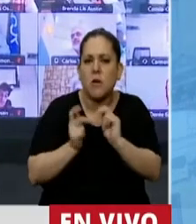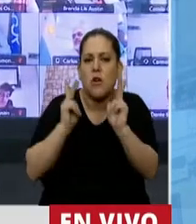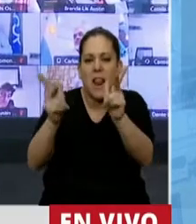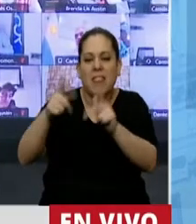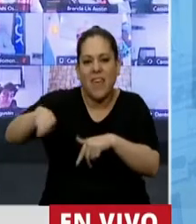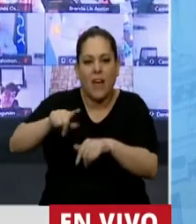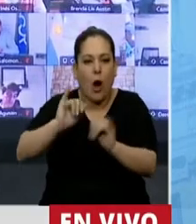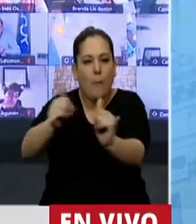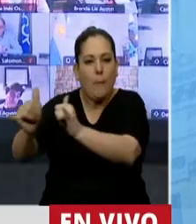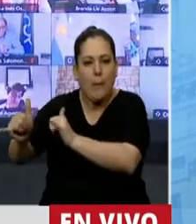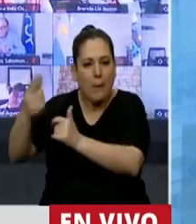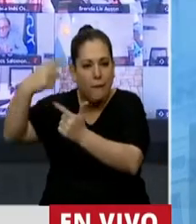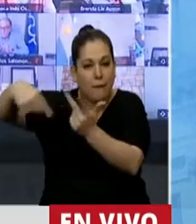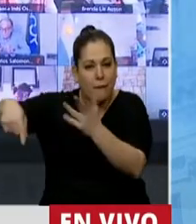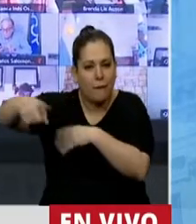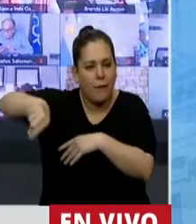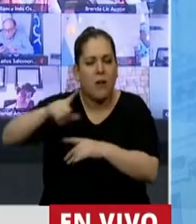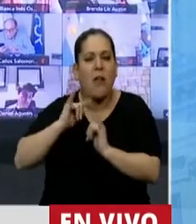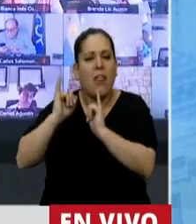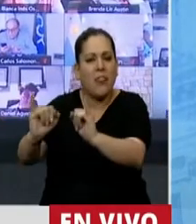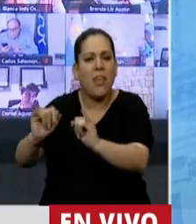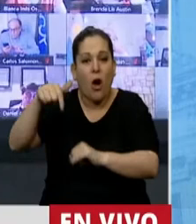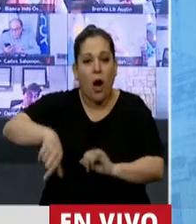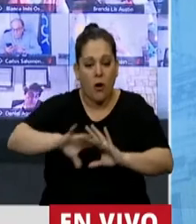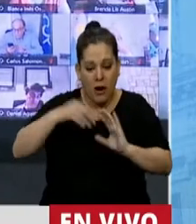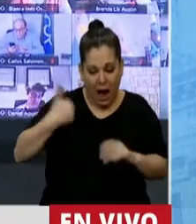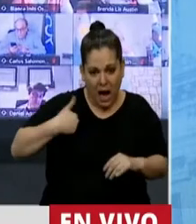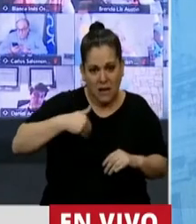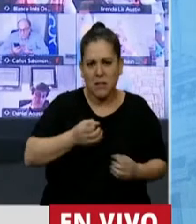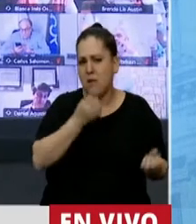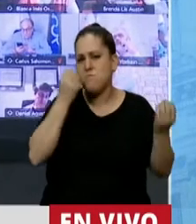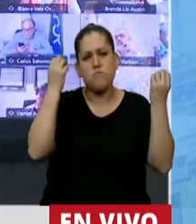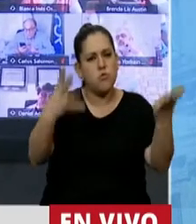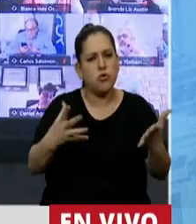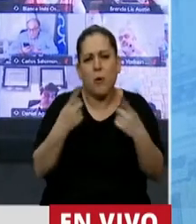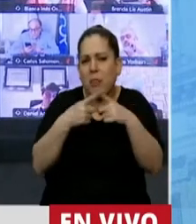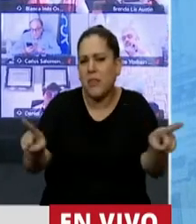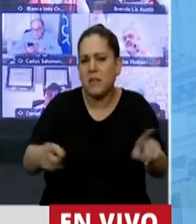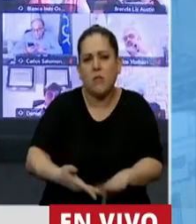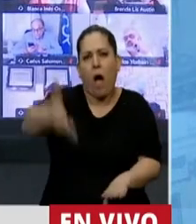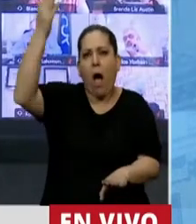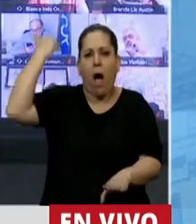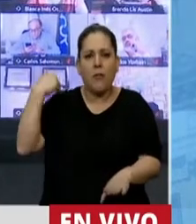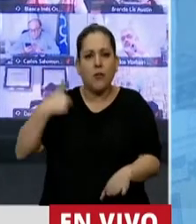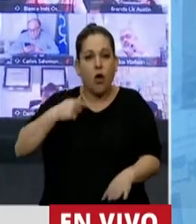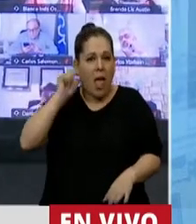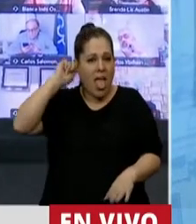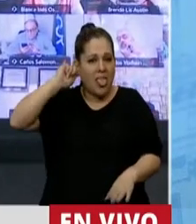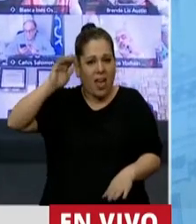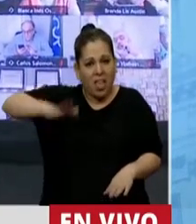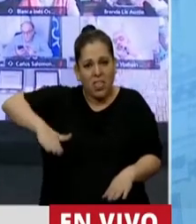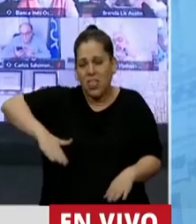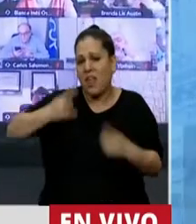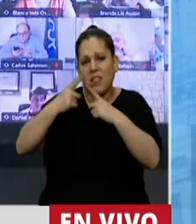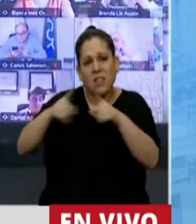pibes que este mundo es mucho mejor y este país es mucho mejor que el mundo y el país en el cual yo crecí. Y eso fue gracias a la